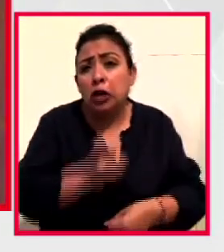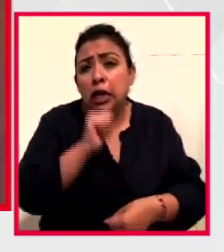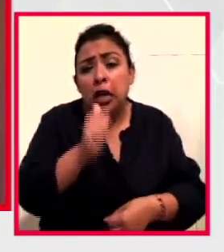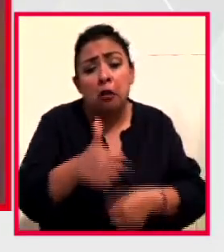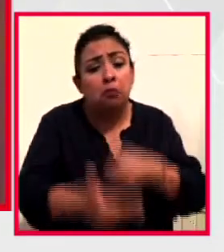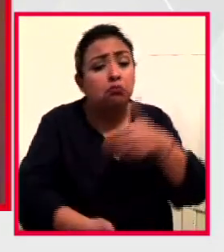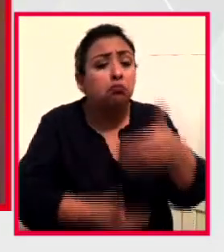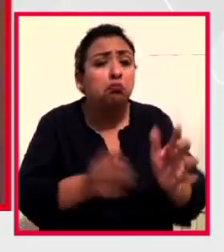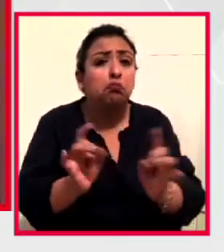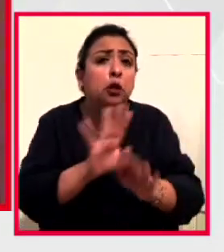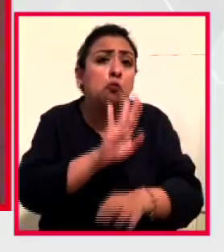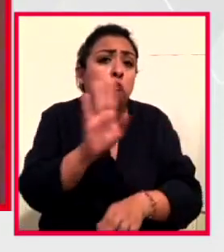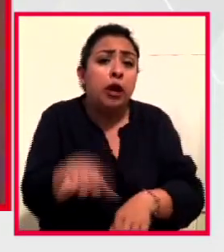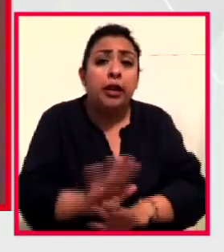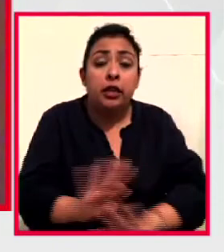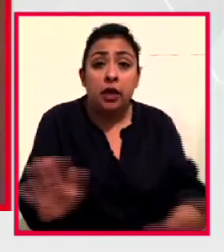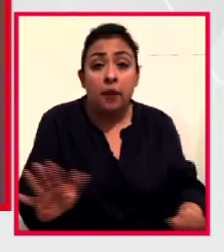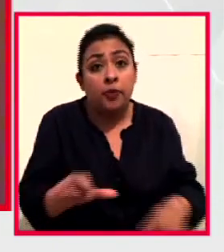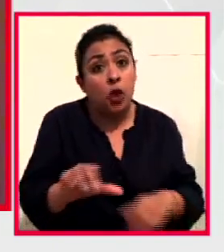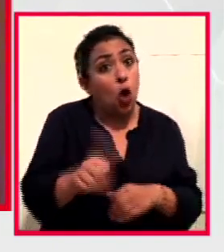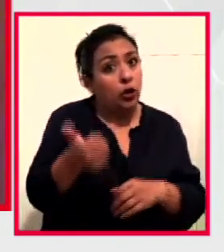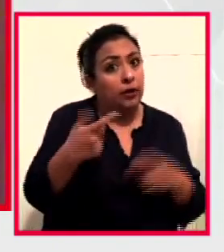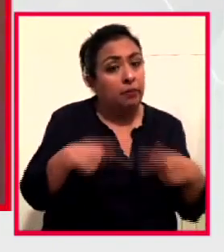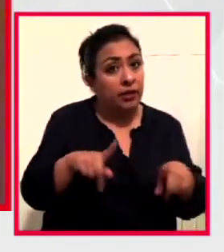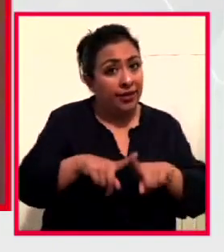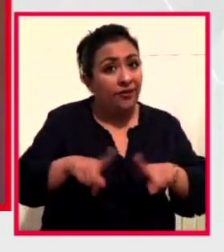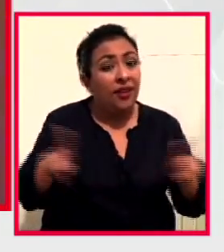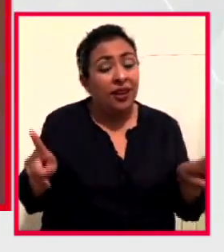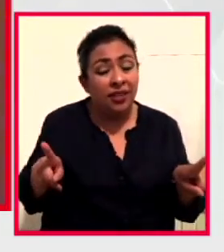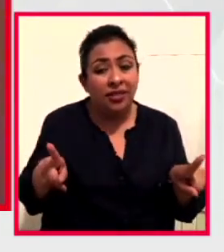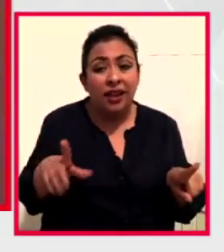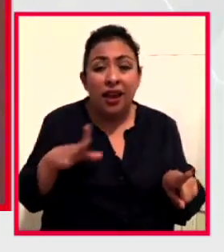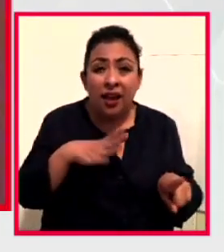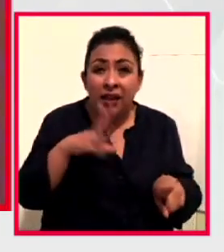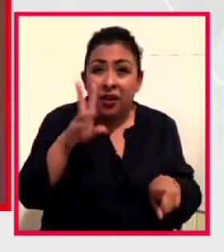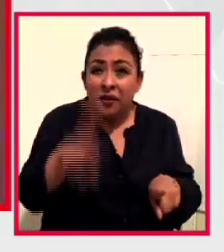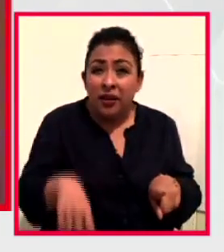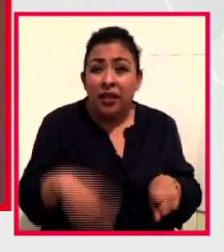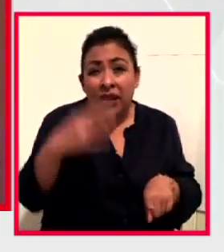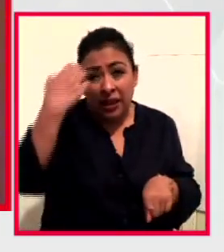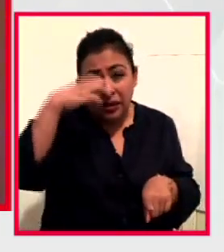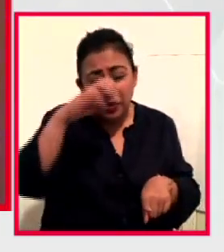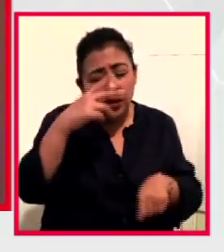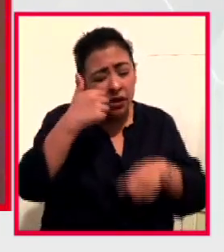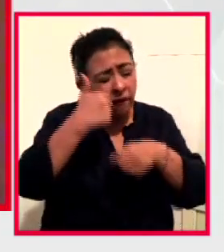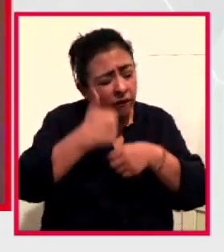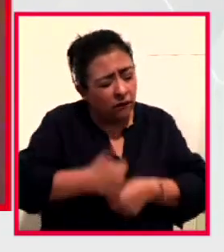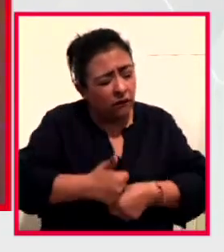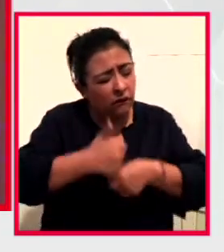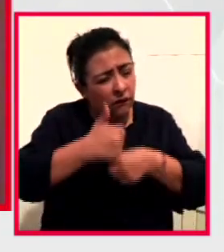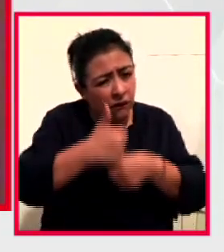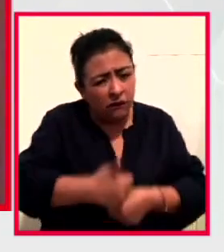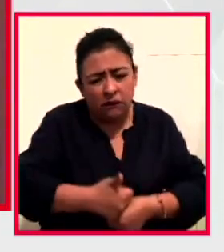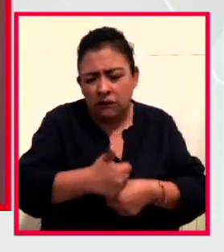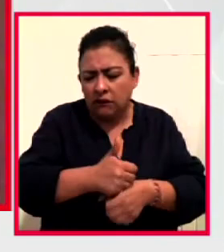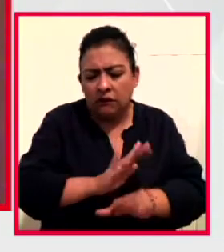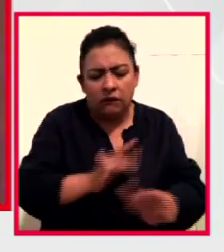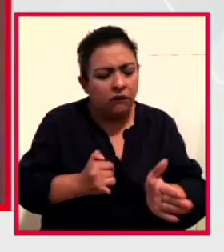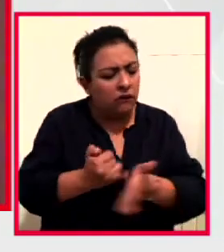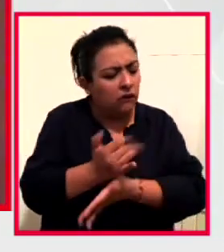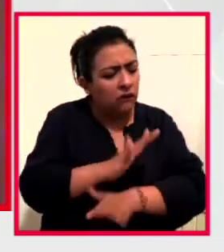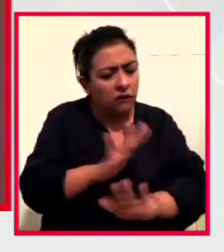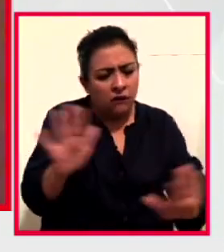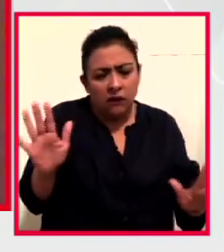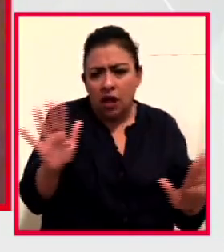llegue el momento, pero hay gente que no, hay gente que vive el final con tal sufrimiento que dice, no, yo ya que no puedo elegir